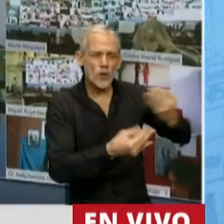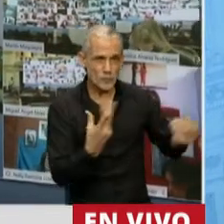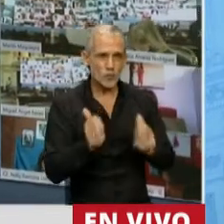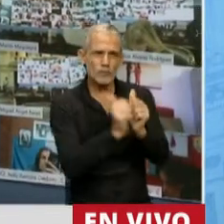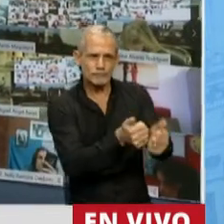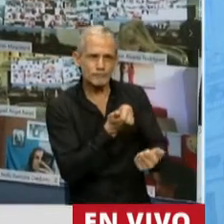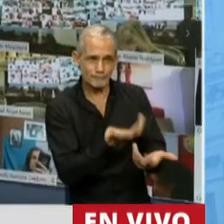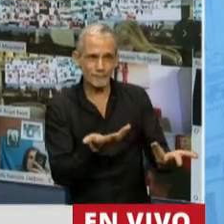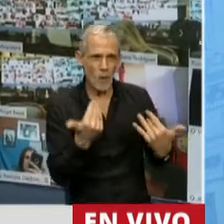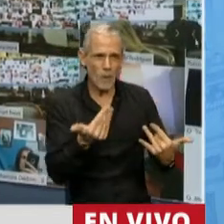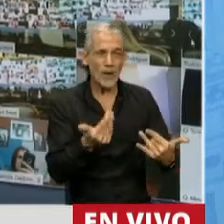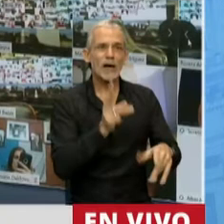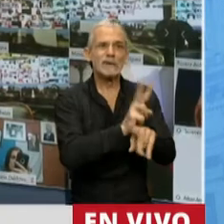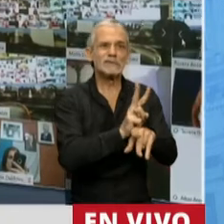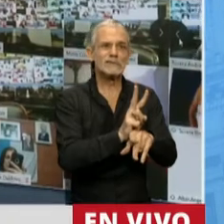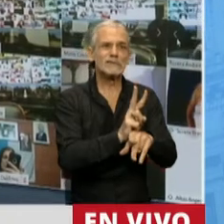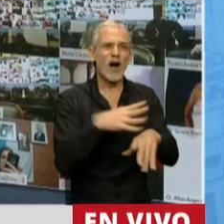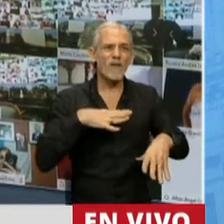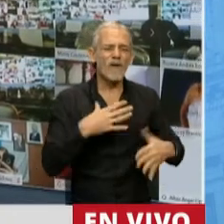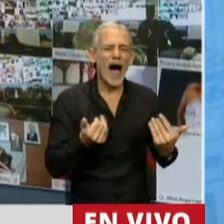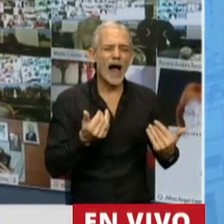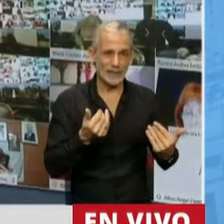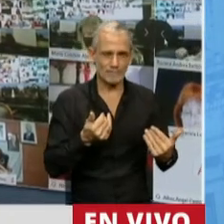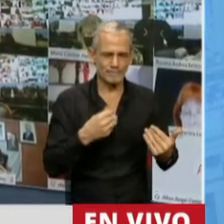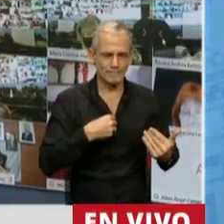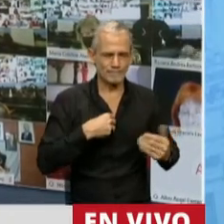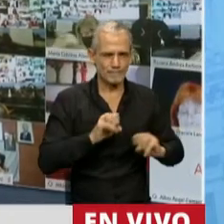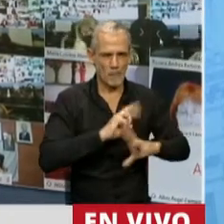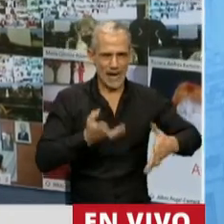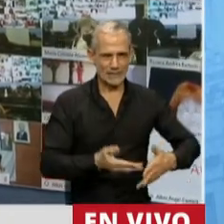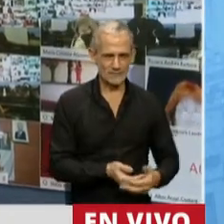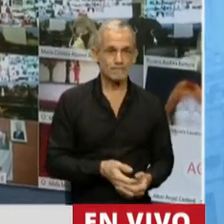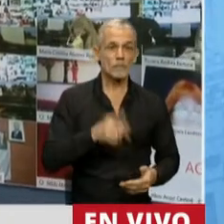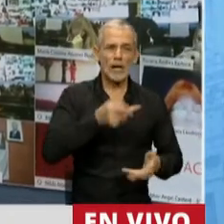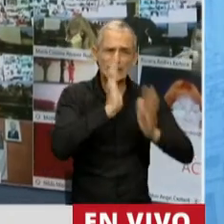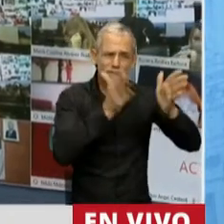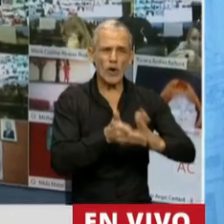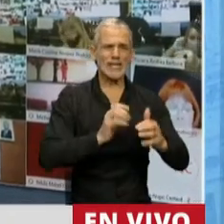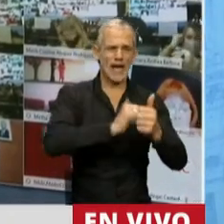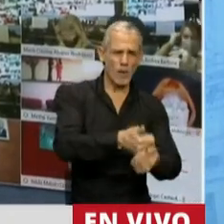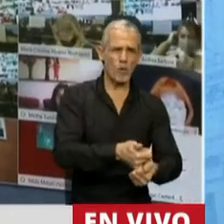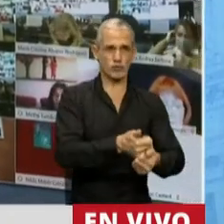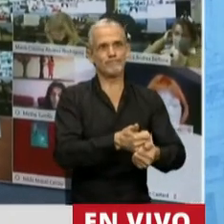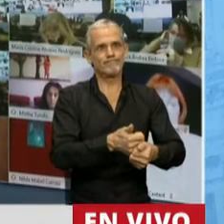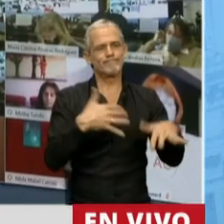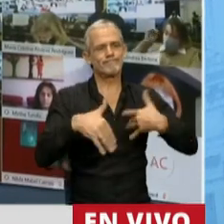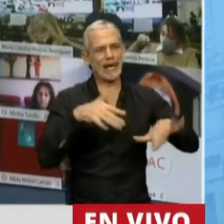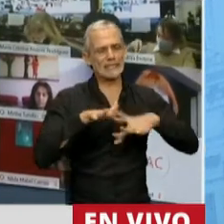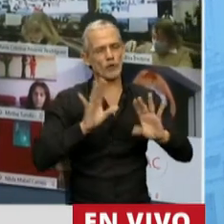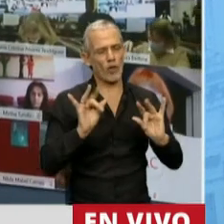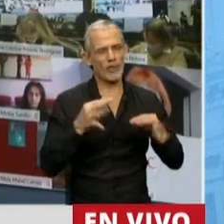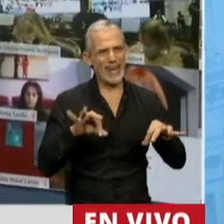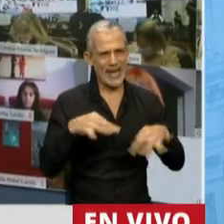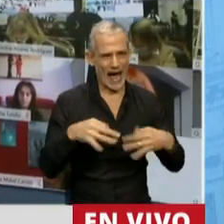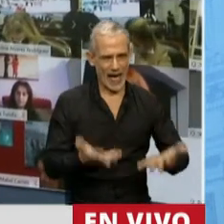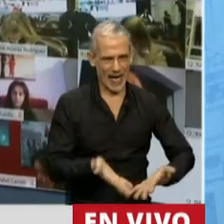acompañamiento, la desprotección se siente aún más. Como sabemos también, la violencia, el maltrato y el abuso son situaciones complejas y donde